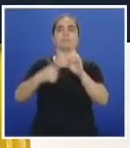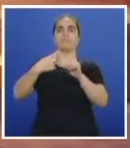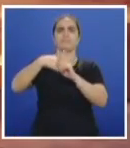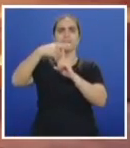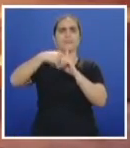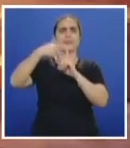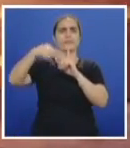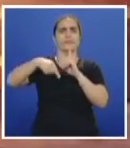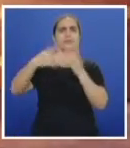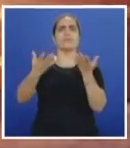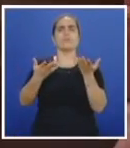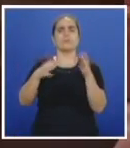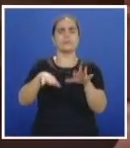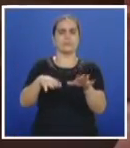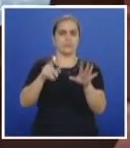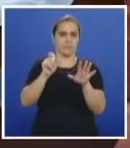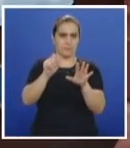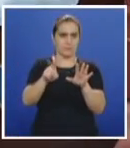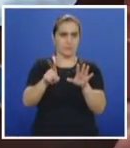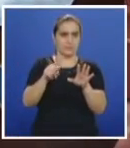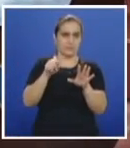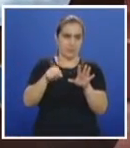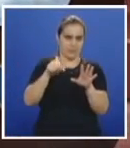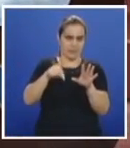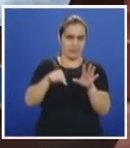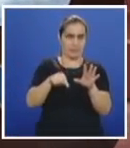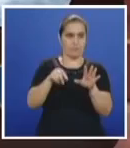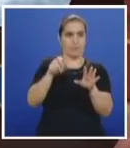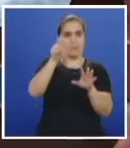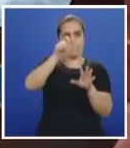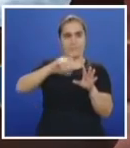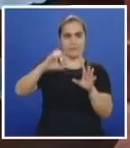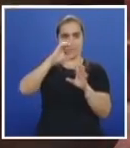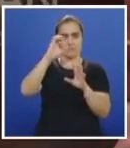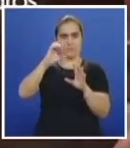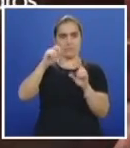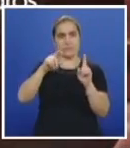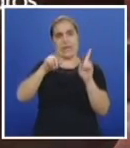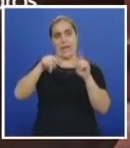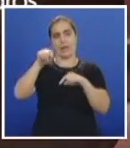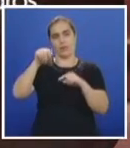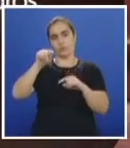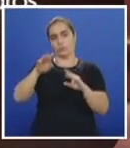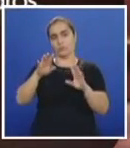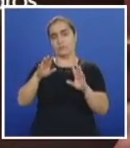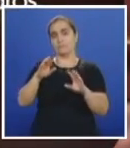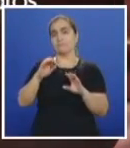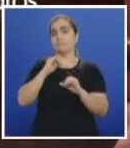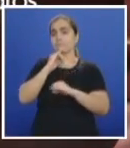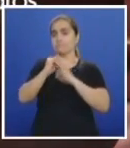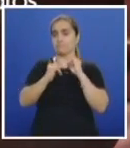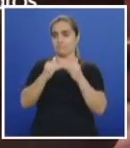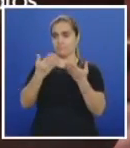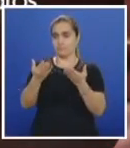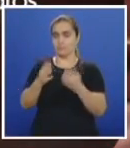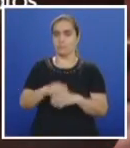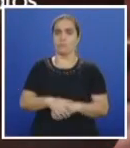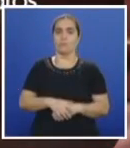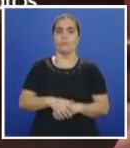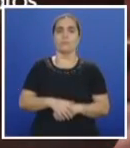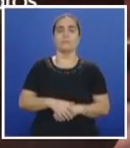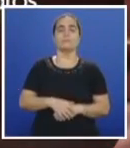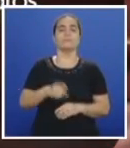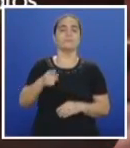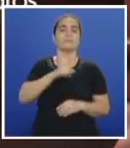la temperatura promedio en las principales localidades del Pacífico colombiano y en alguna latitud internacional. Armando Gamboa, sol y paraguas. Sí,